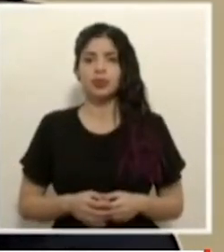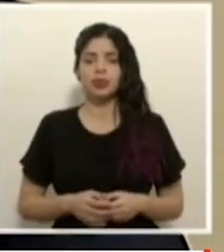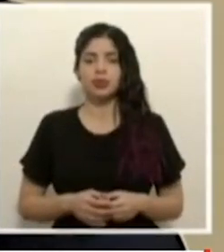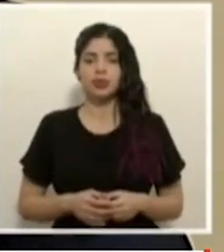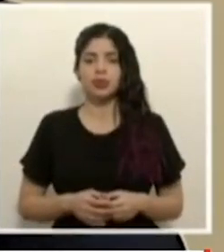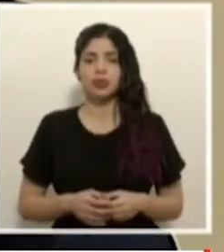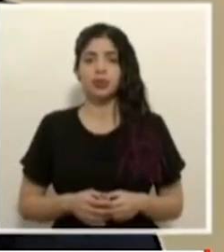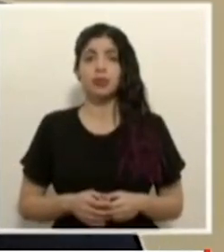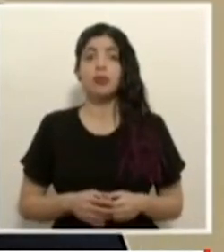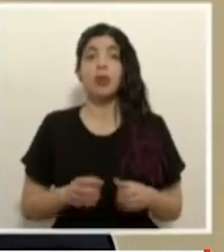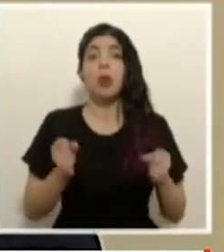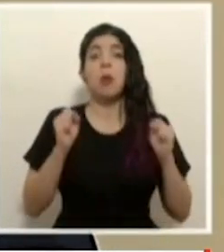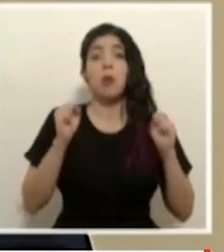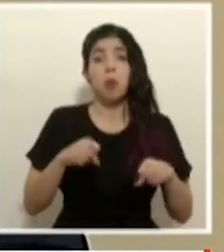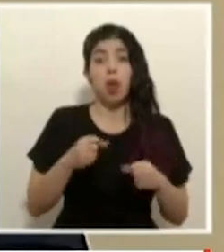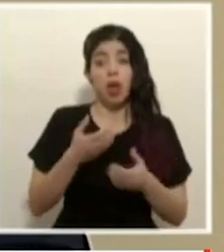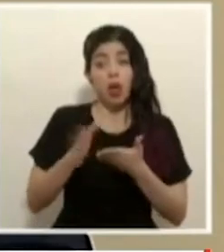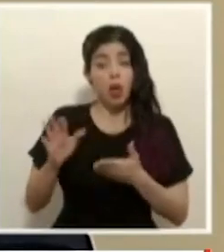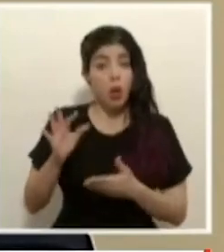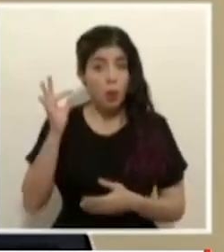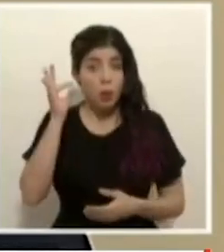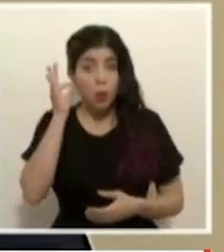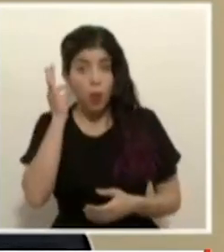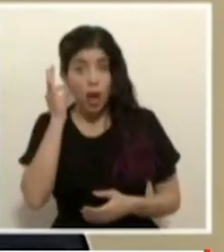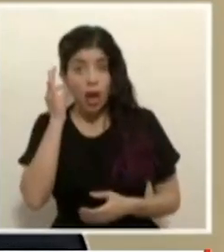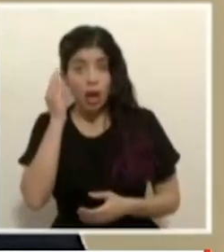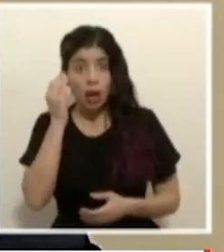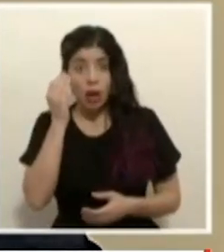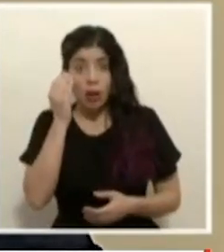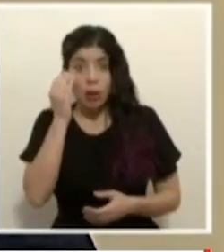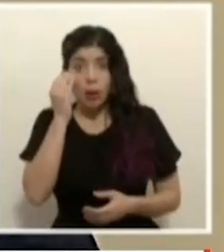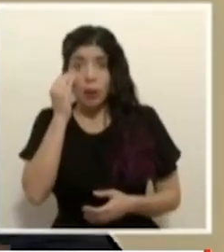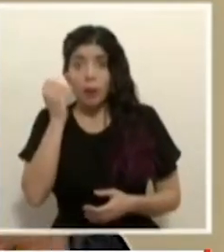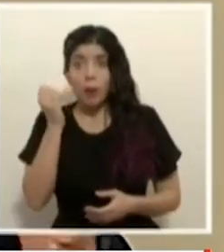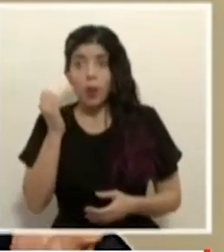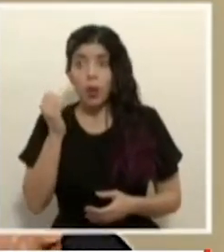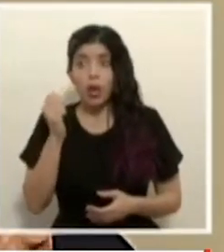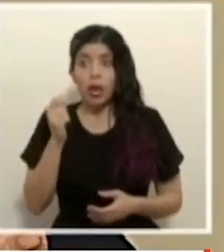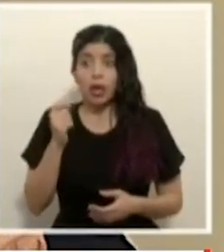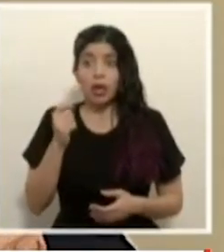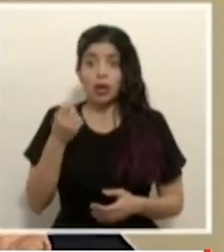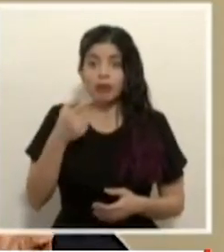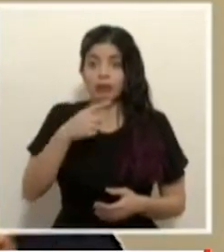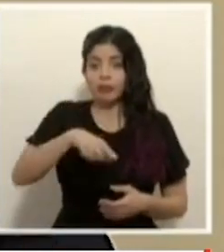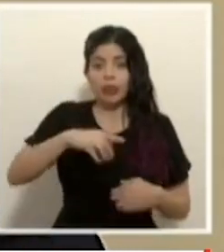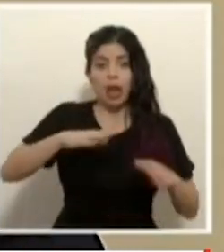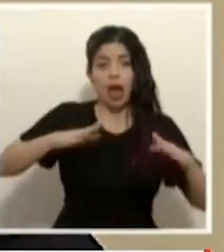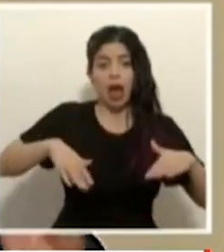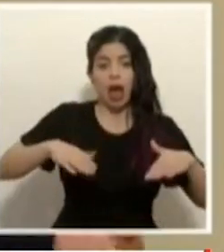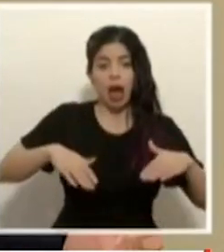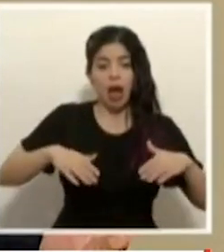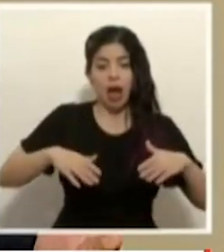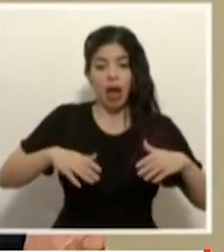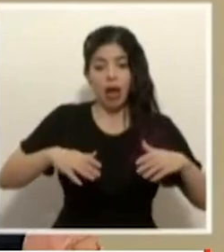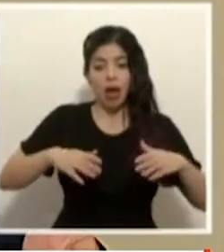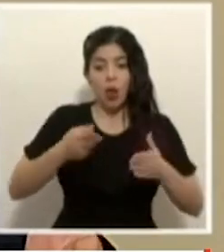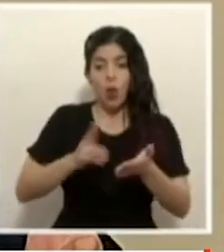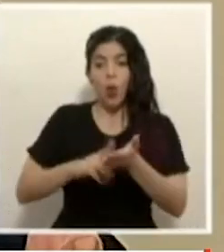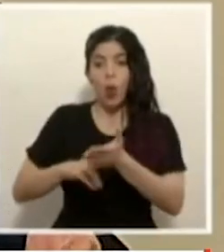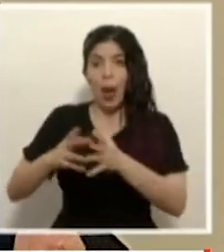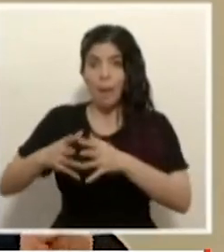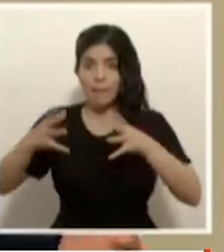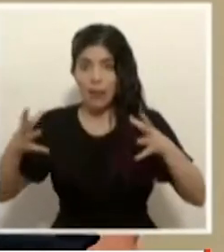tanto se puede excluir a una mujer porque porque no se amplíe la contratación